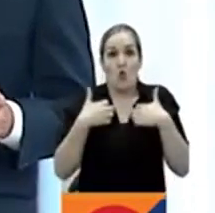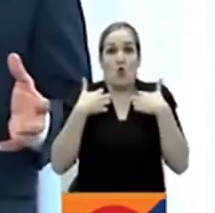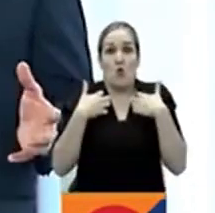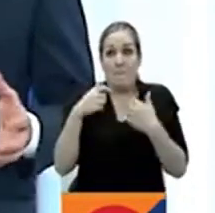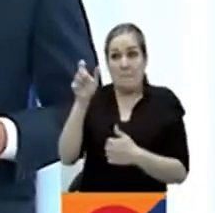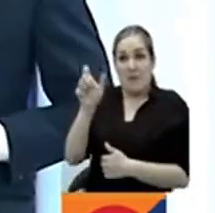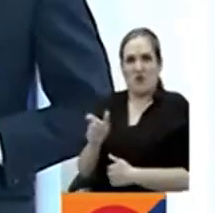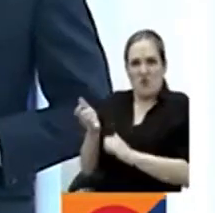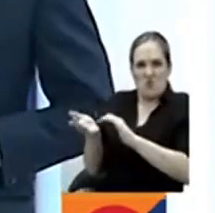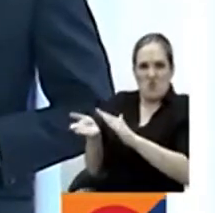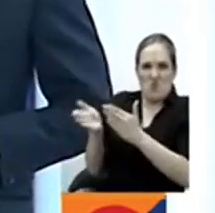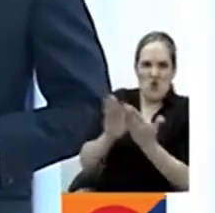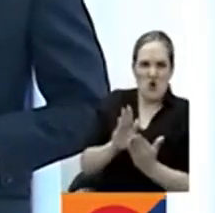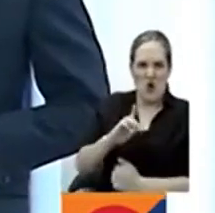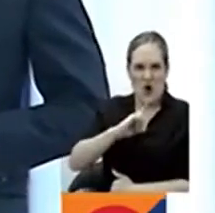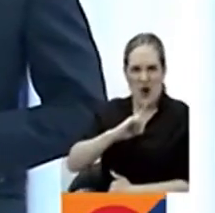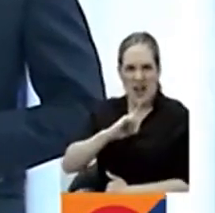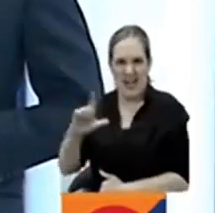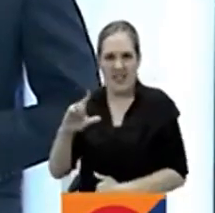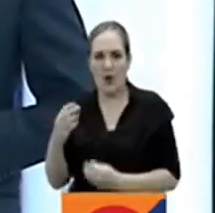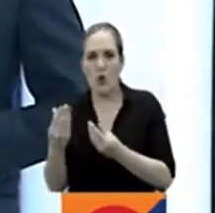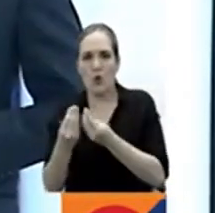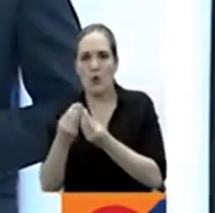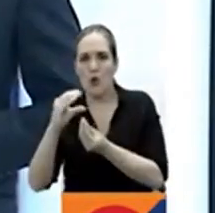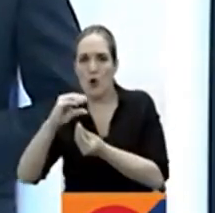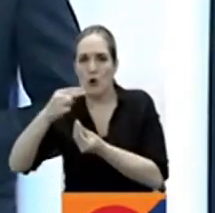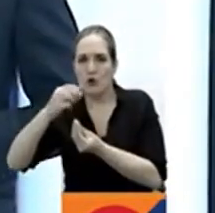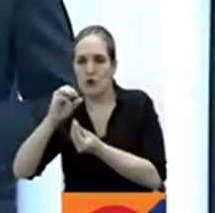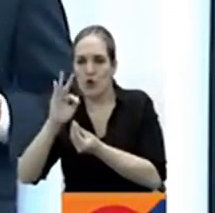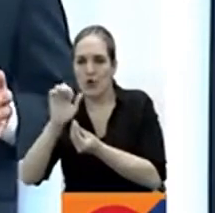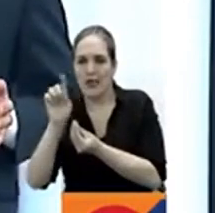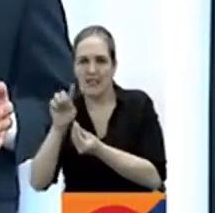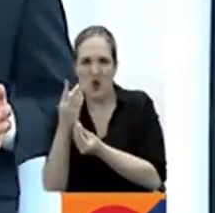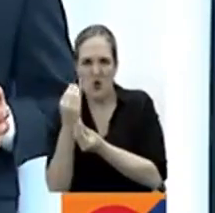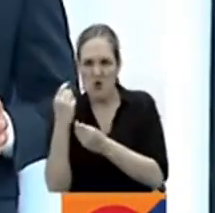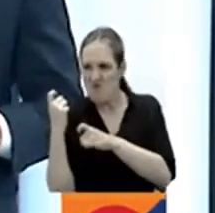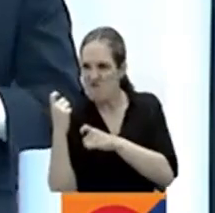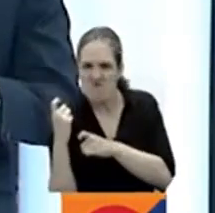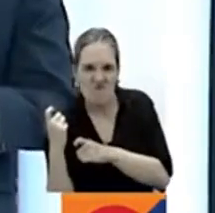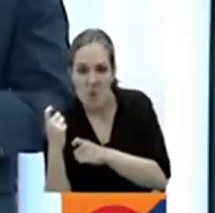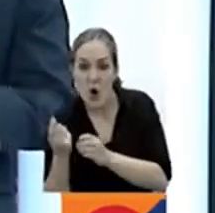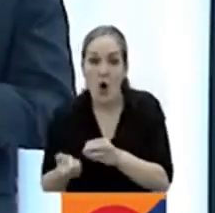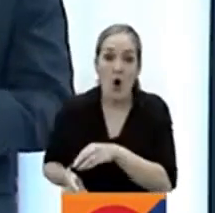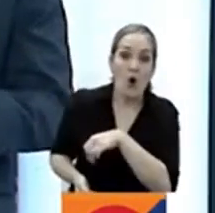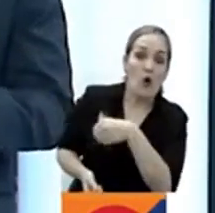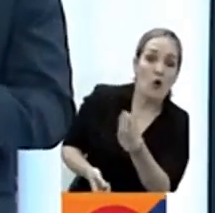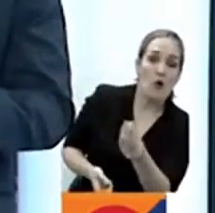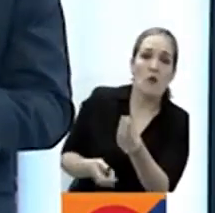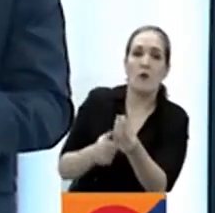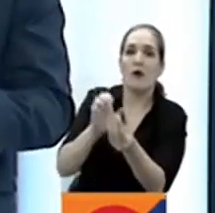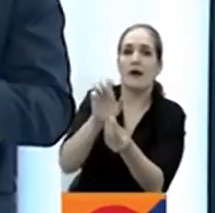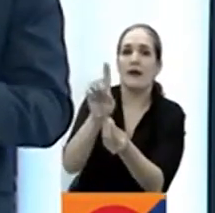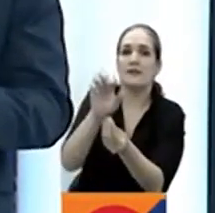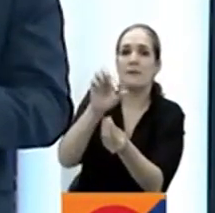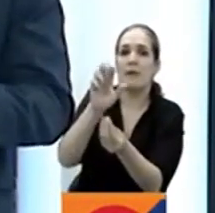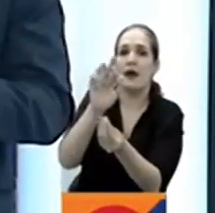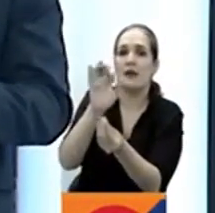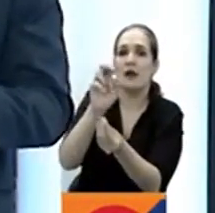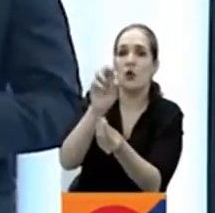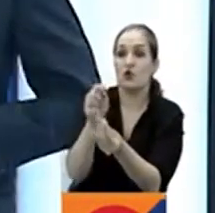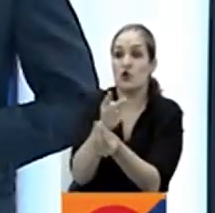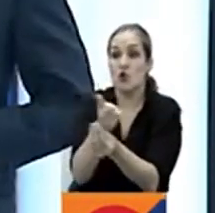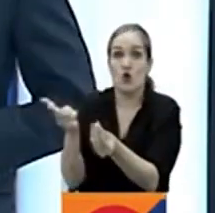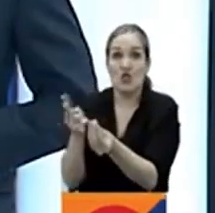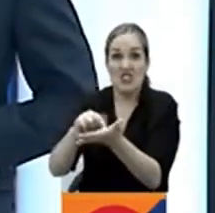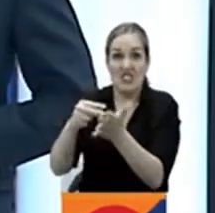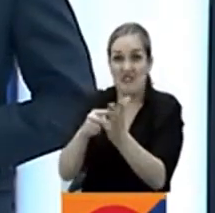Super, uno de los líderes de los Xotas, las conversaciones con ese grupo armado y con los espartanos avanzan dentro de lo pactado y estaría a